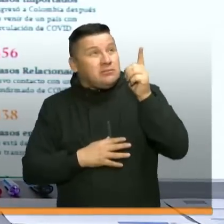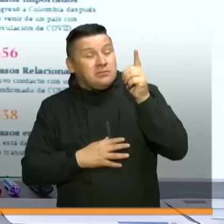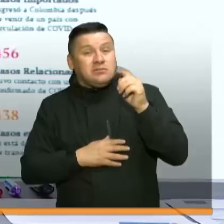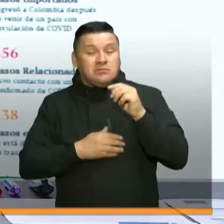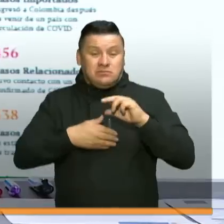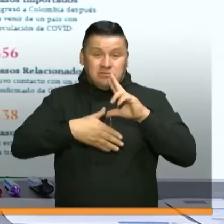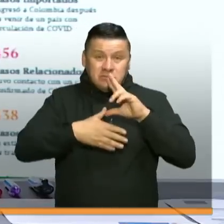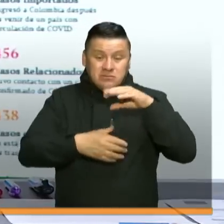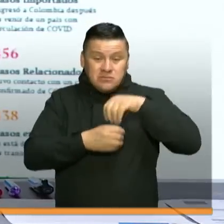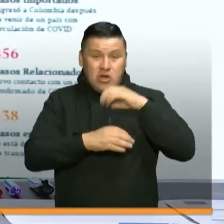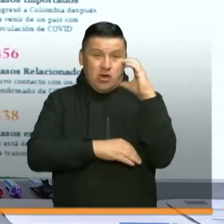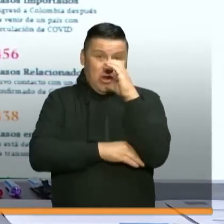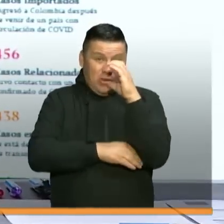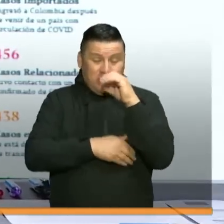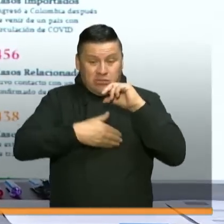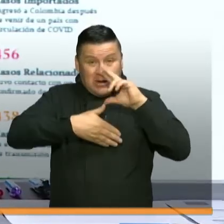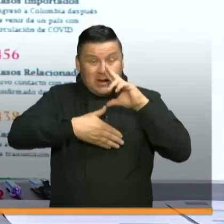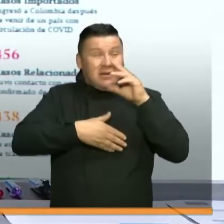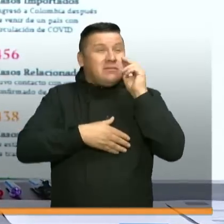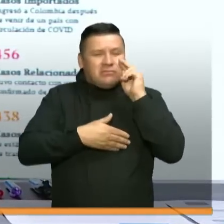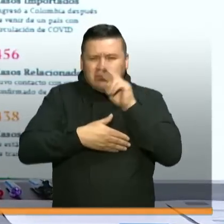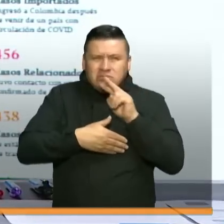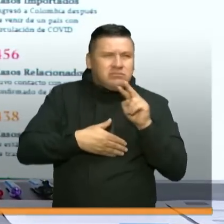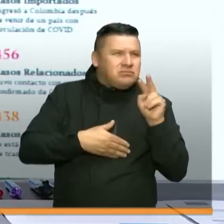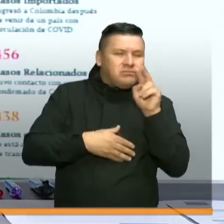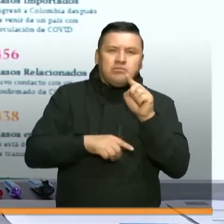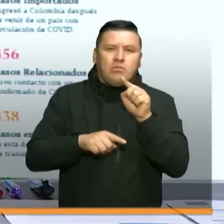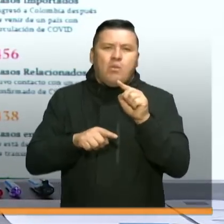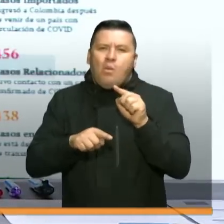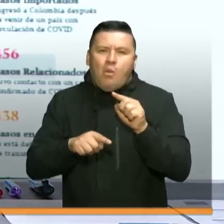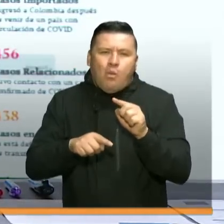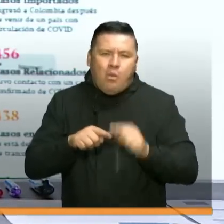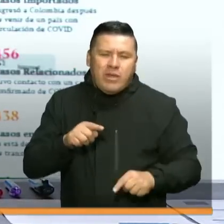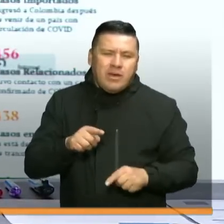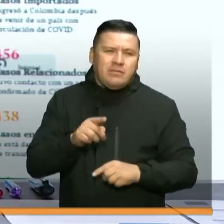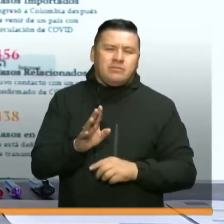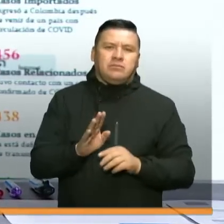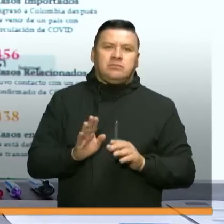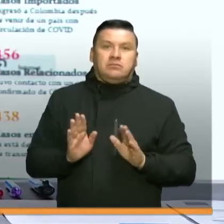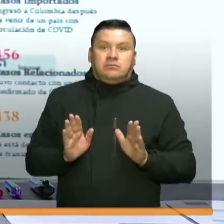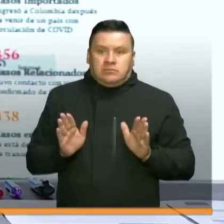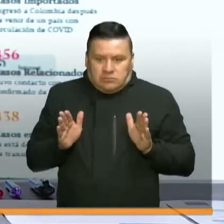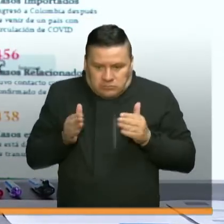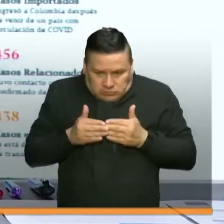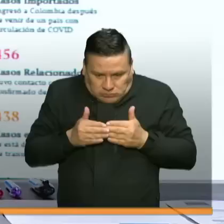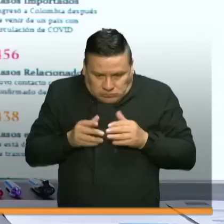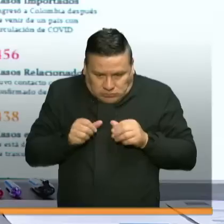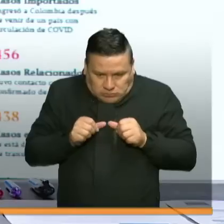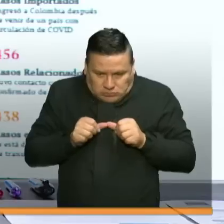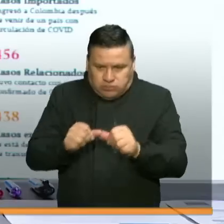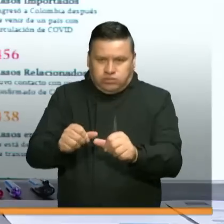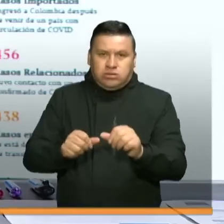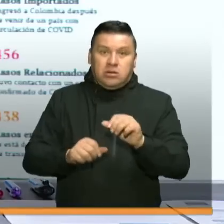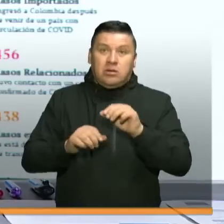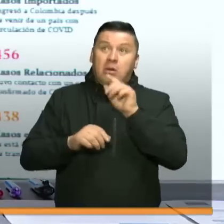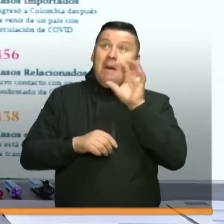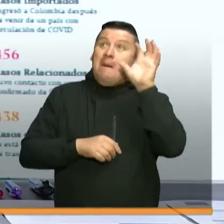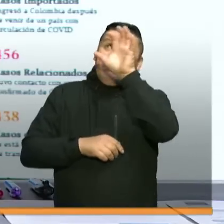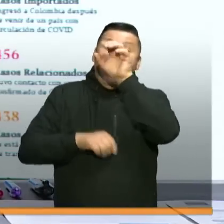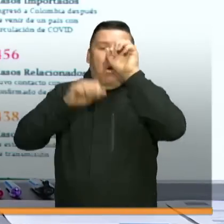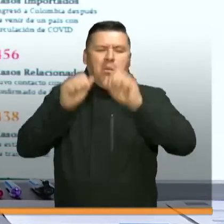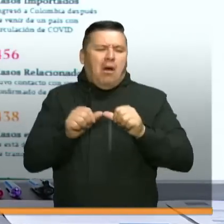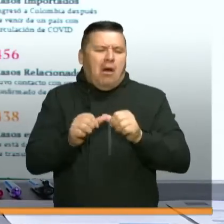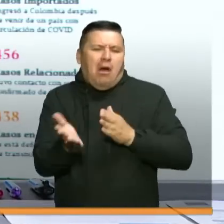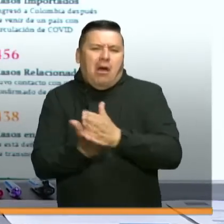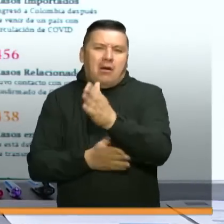en el contexto de Colombia, nosotros no podemos estar cerrados de manera indefinida, ningún país puede estar cerrado de manera